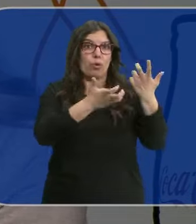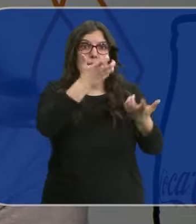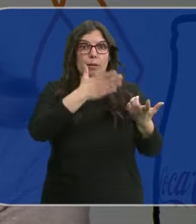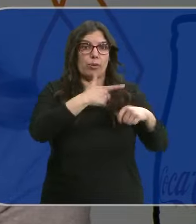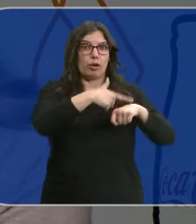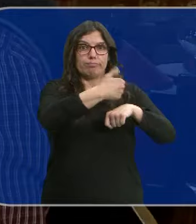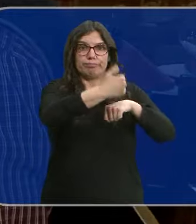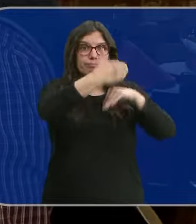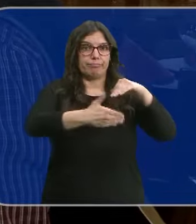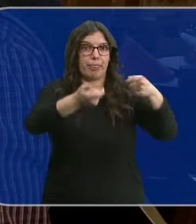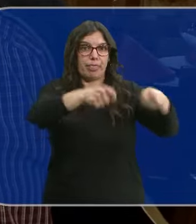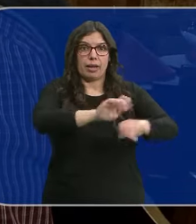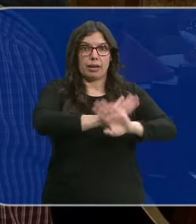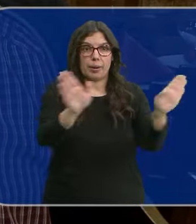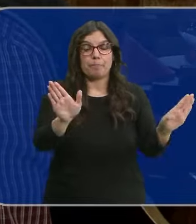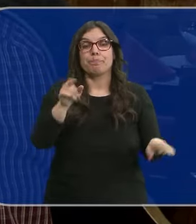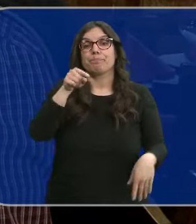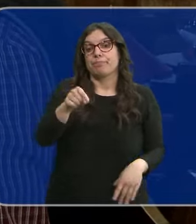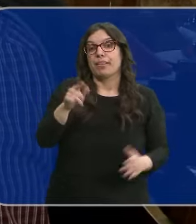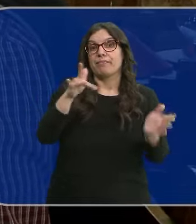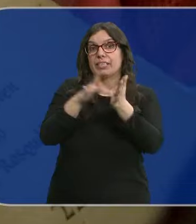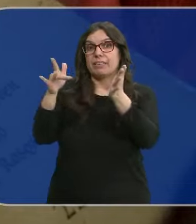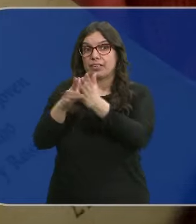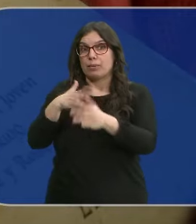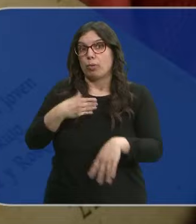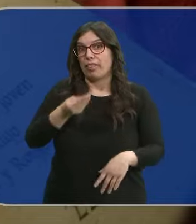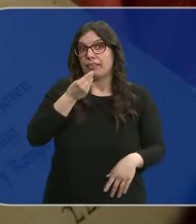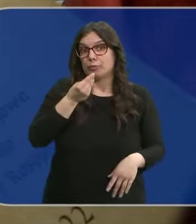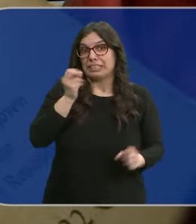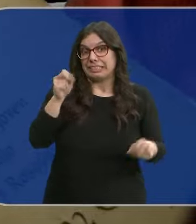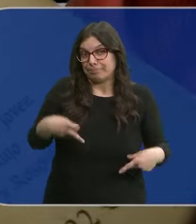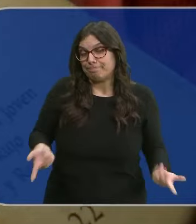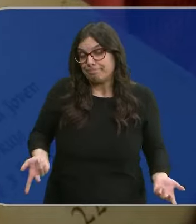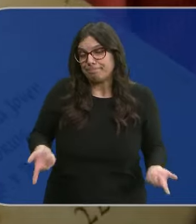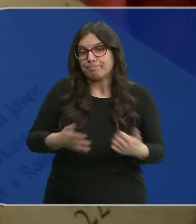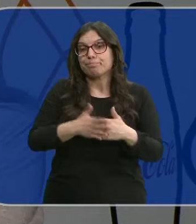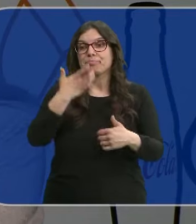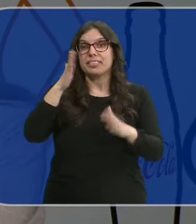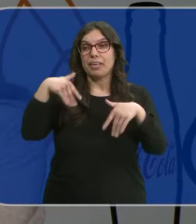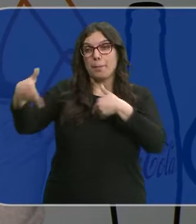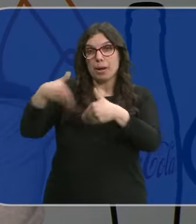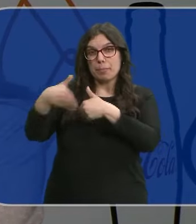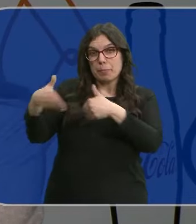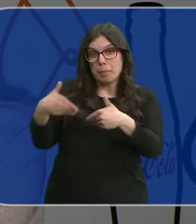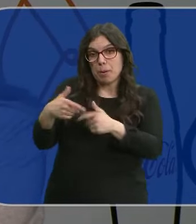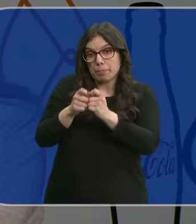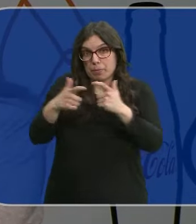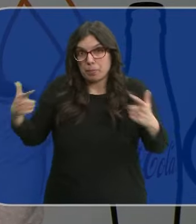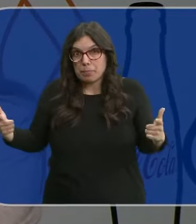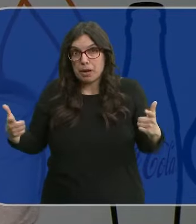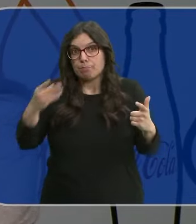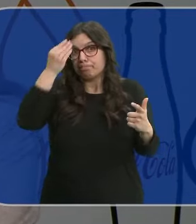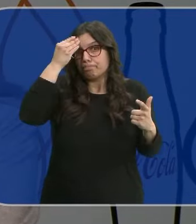cierre a una determinada hora. Y en fechas como estas puede dejarnos sin cenar. Si al final hay una mayor demanda de público, de turistas,